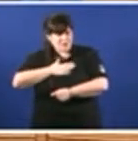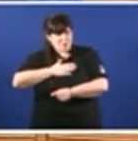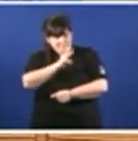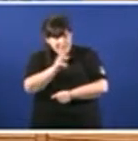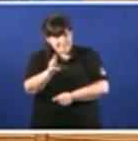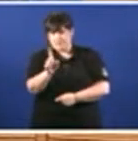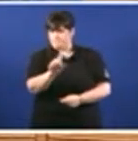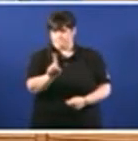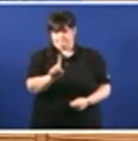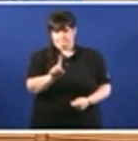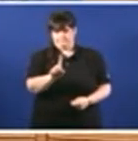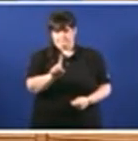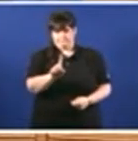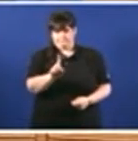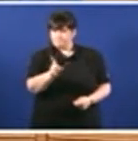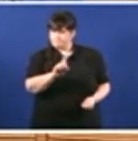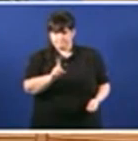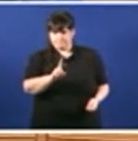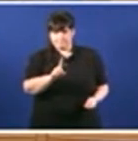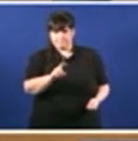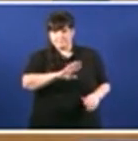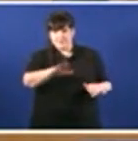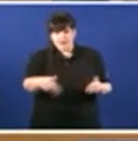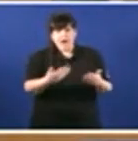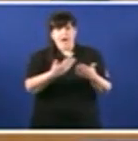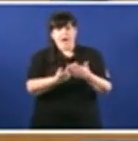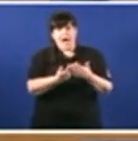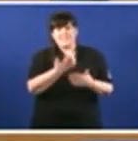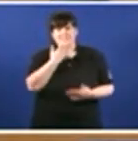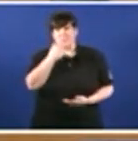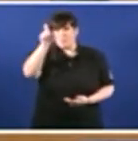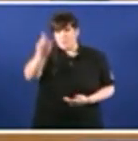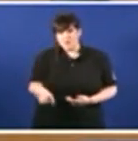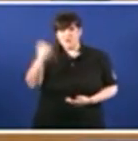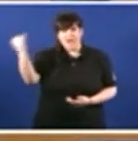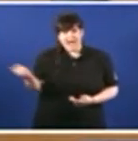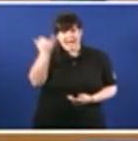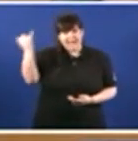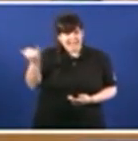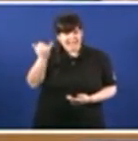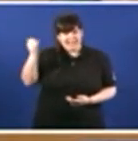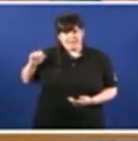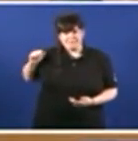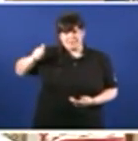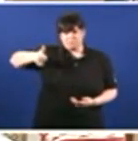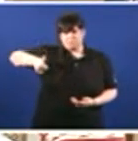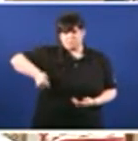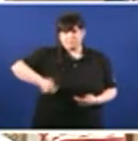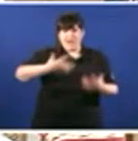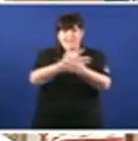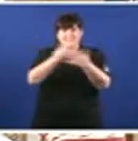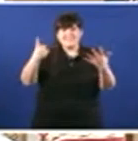xefe no Concello da Coruña durante dazasete anos consecutivos O señor Vázquez, señoría